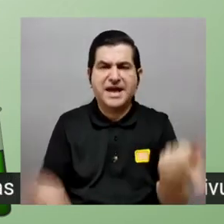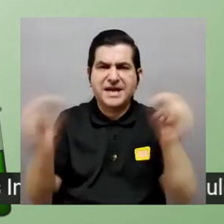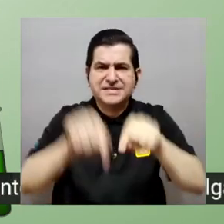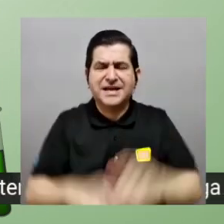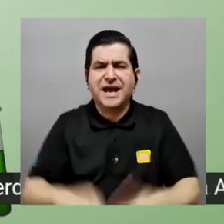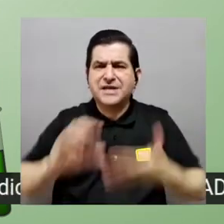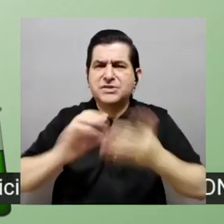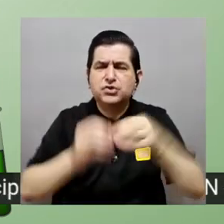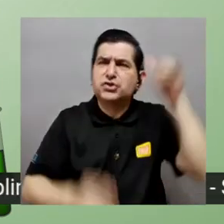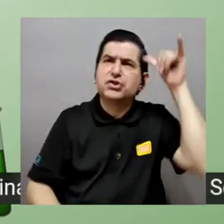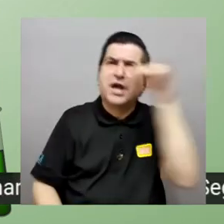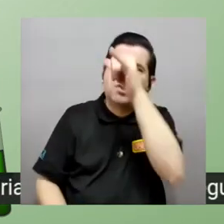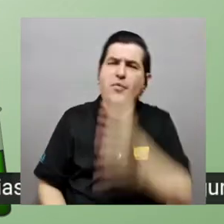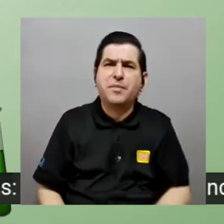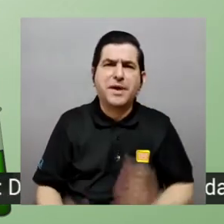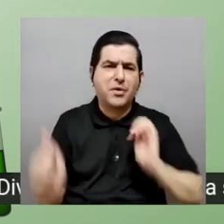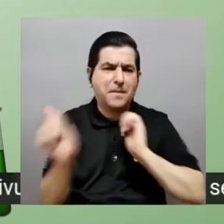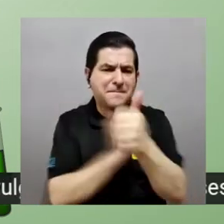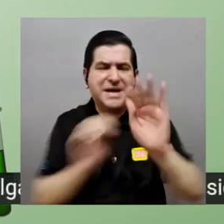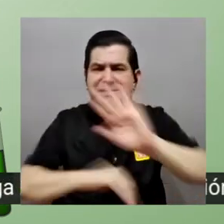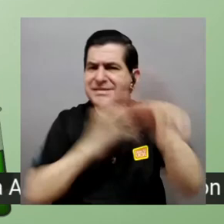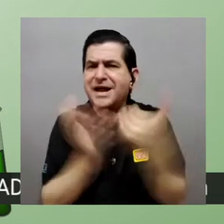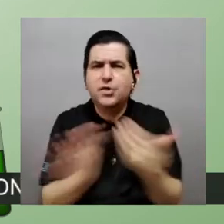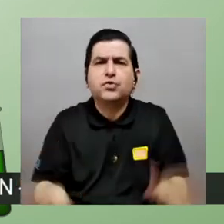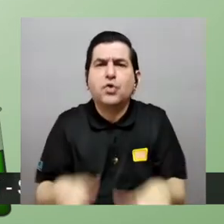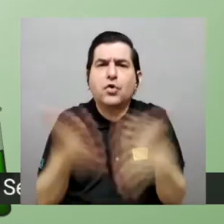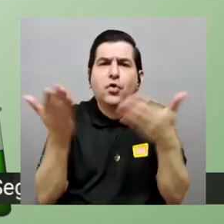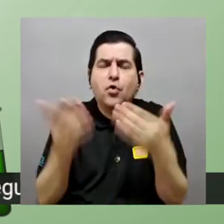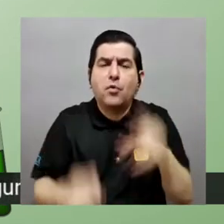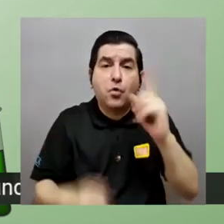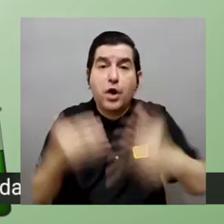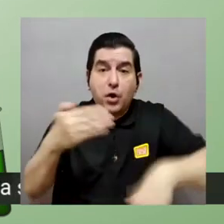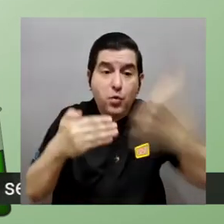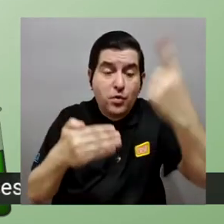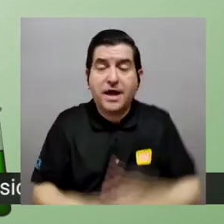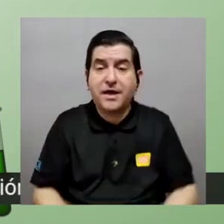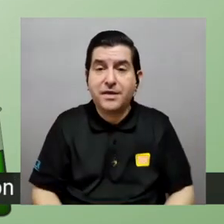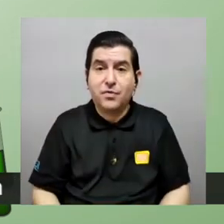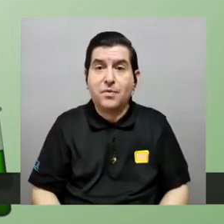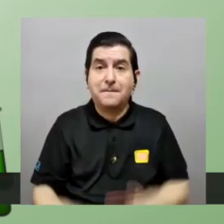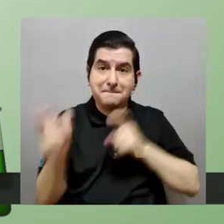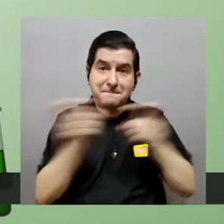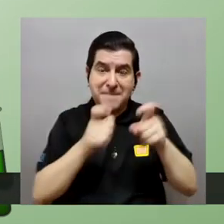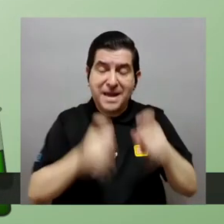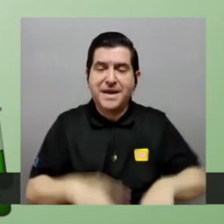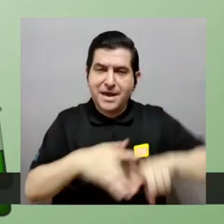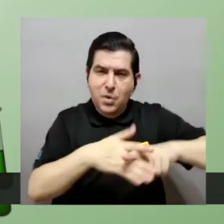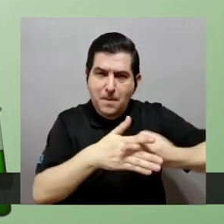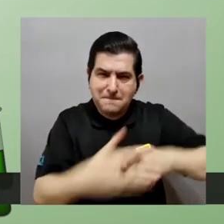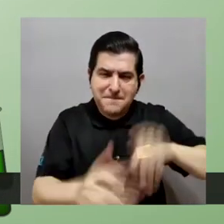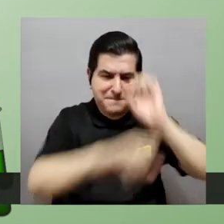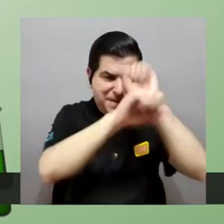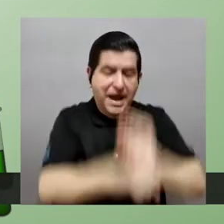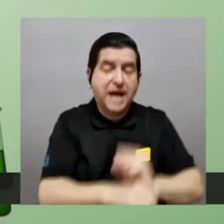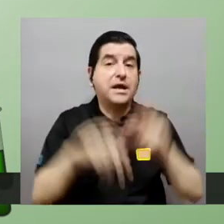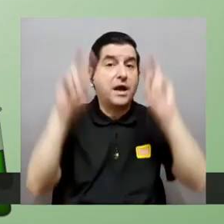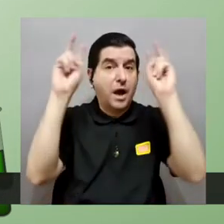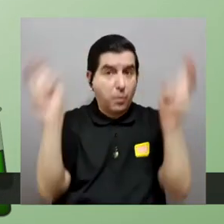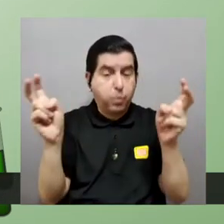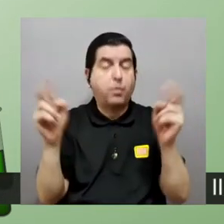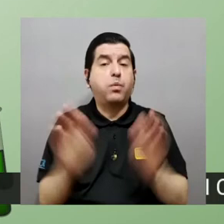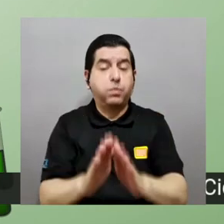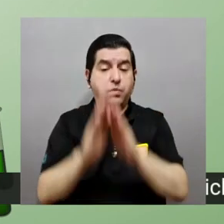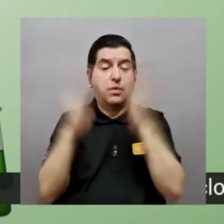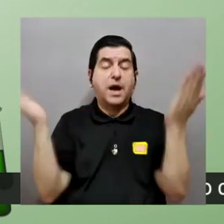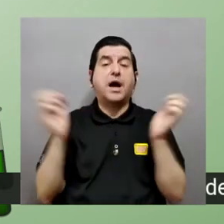si son los números infinitos entonces ese manejo de infinitos en la mecánica clásica es toda una temática